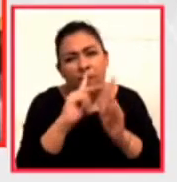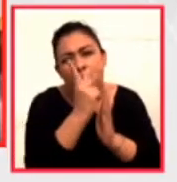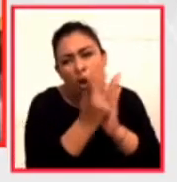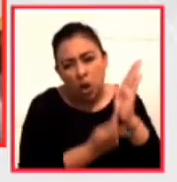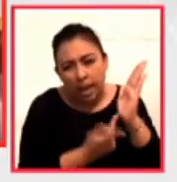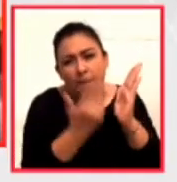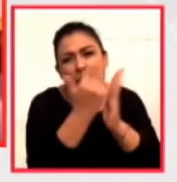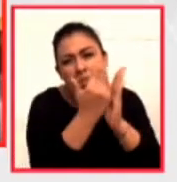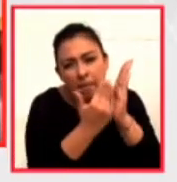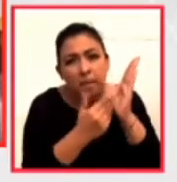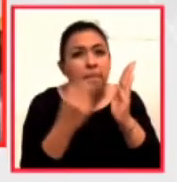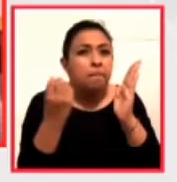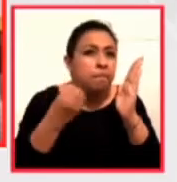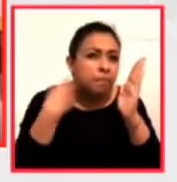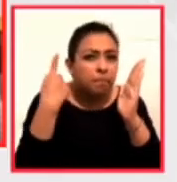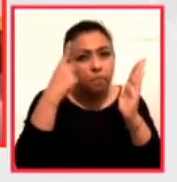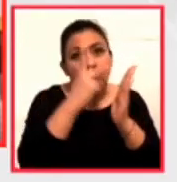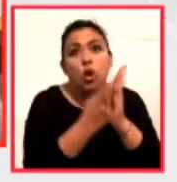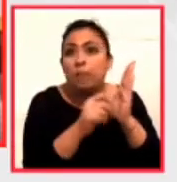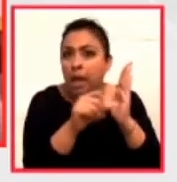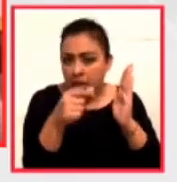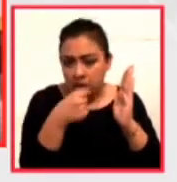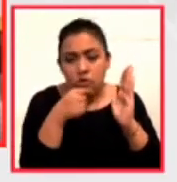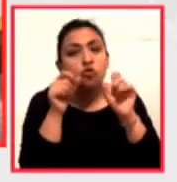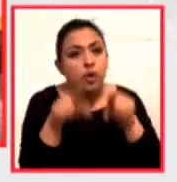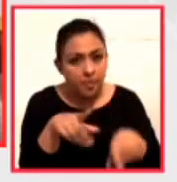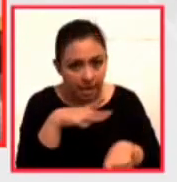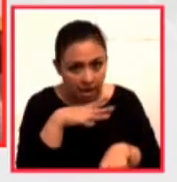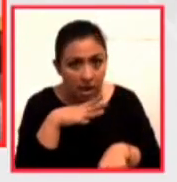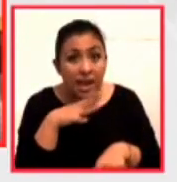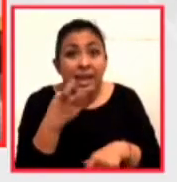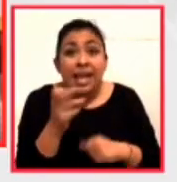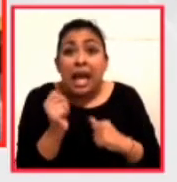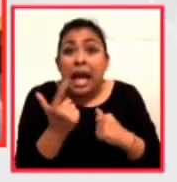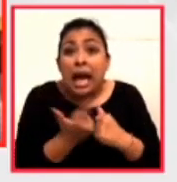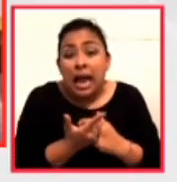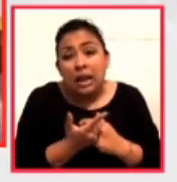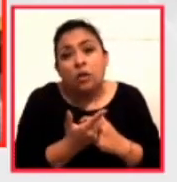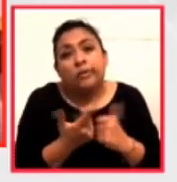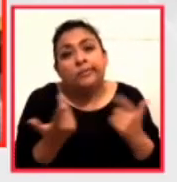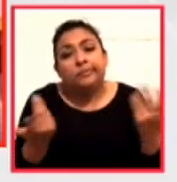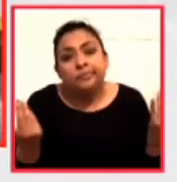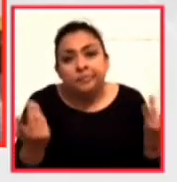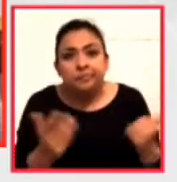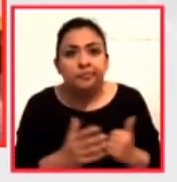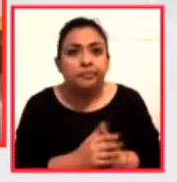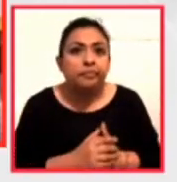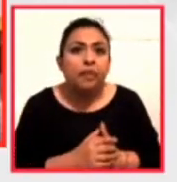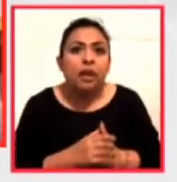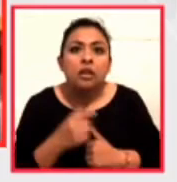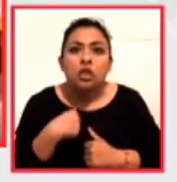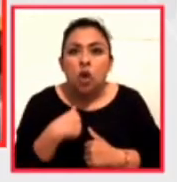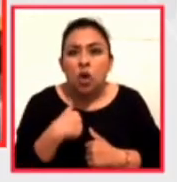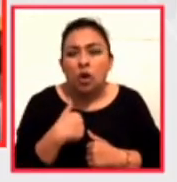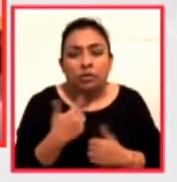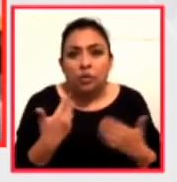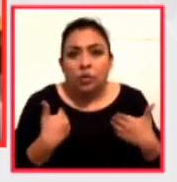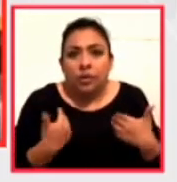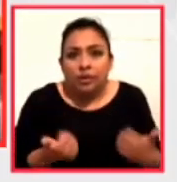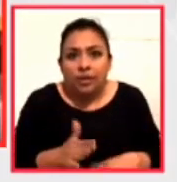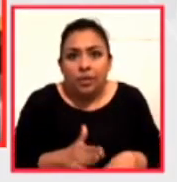en un programa para niños que eran algo que de alguna manera que todavía no acabo de explicarme